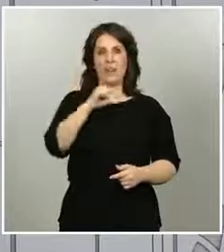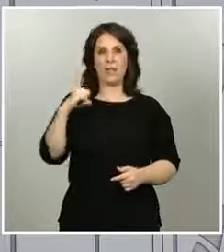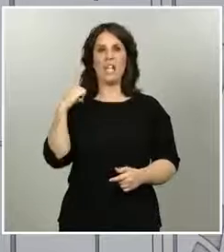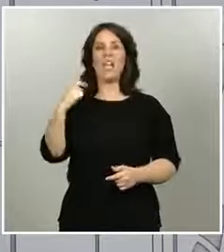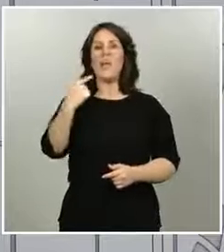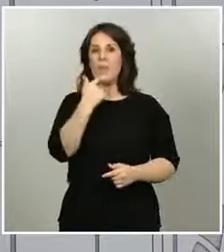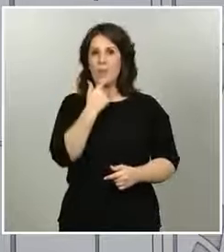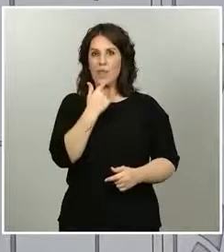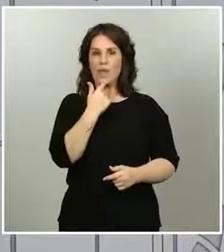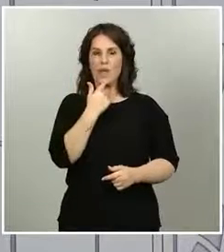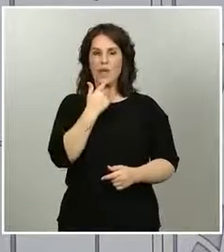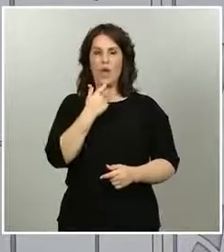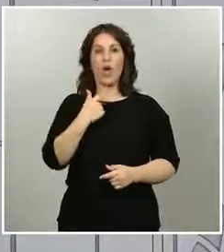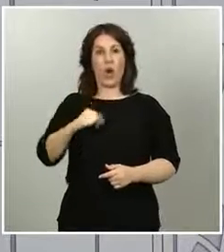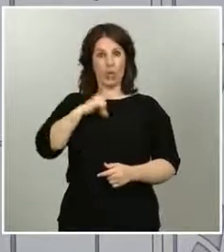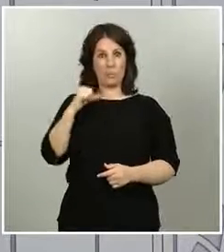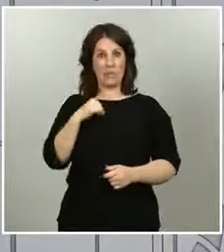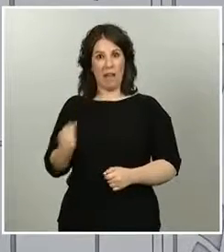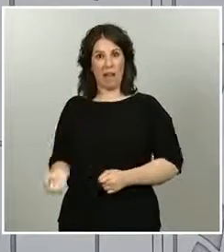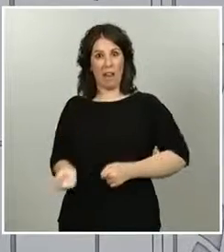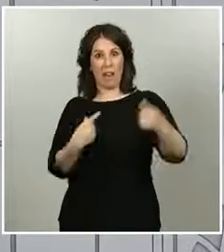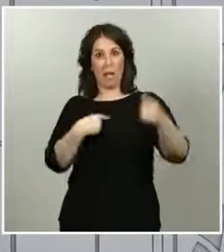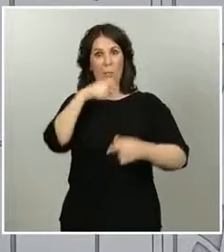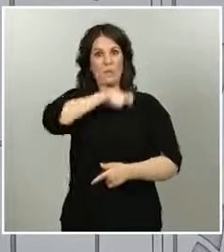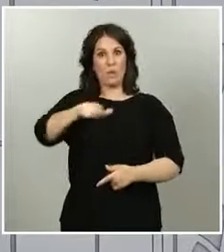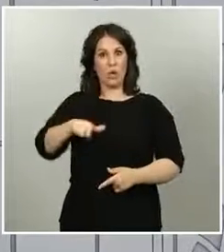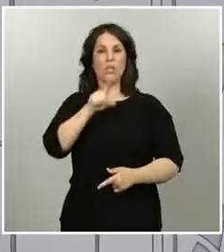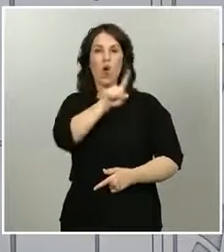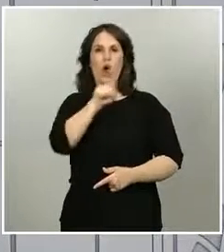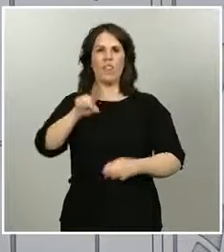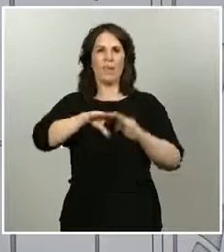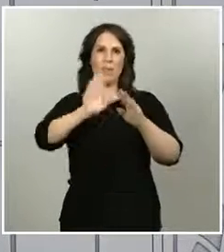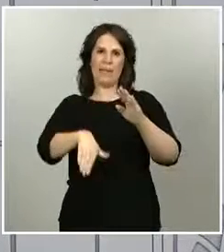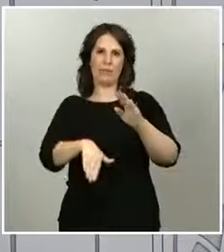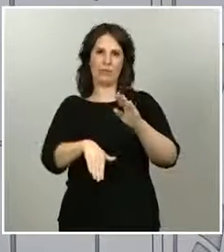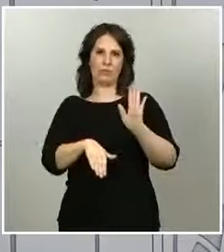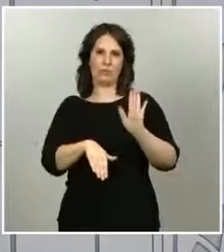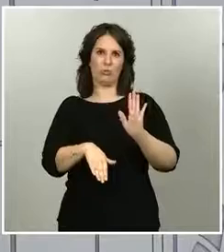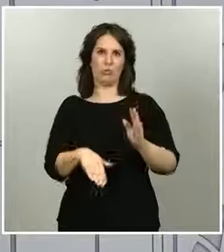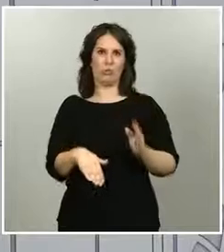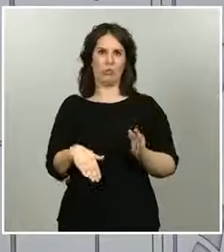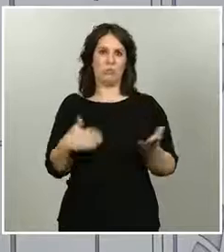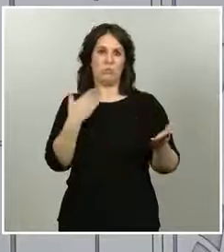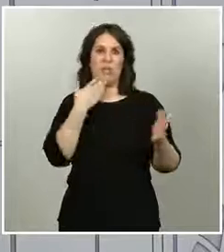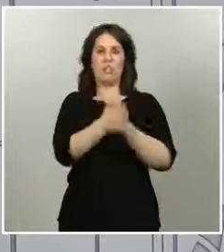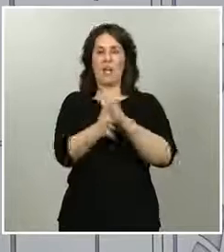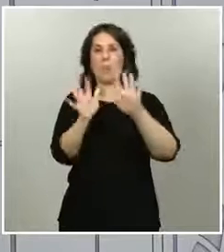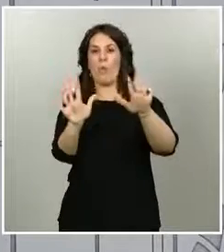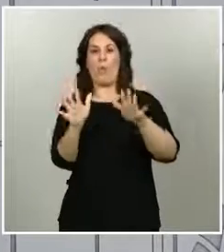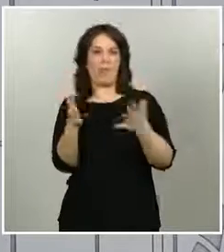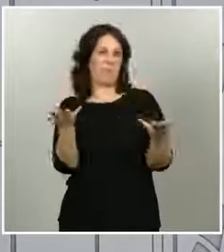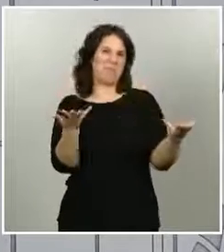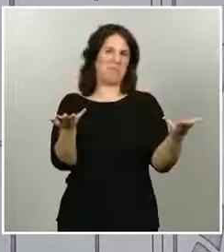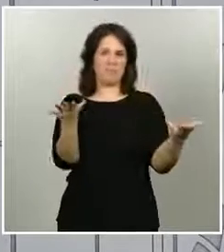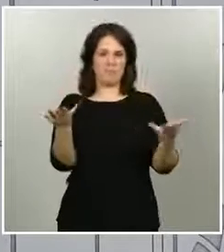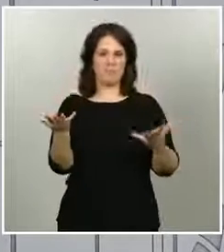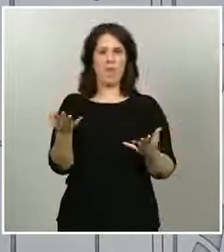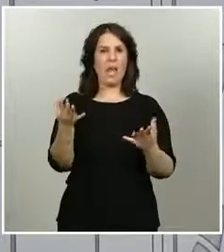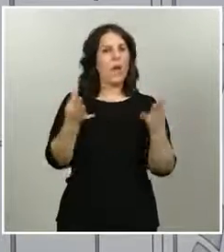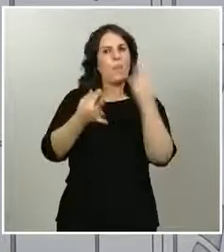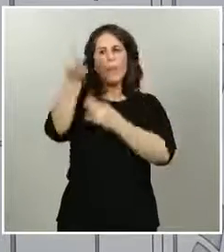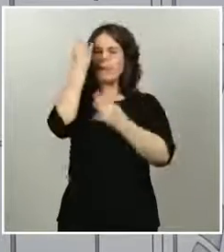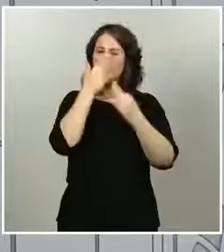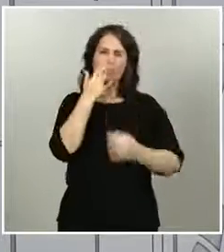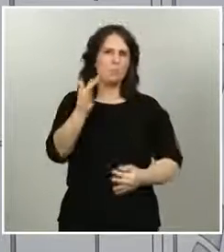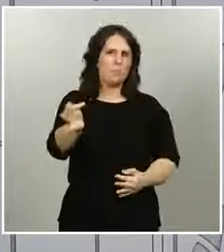hospitalizados, lo cual lo mismo que de nuevos casos, menos de 10 nuevos casos, lo cual son datos muy favorables, son datos que,